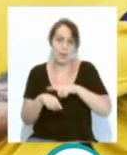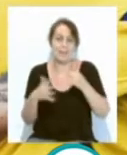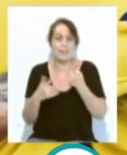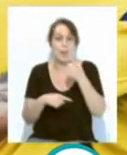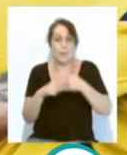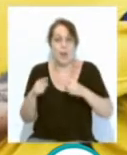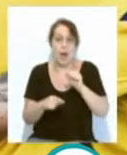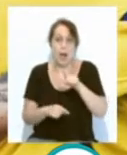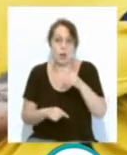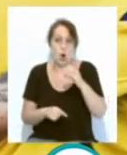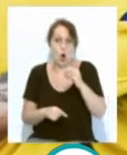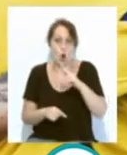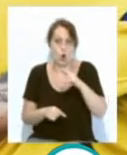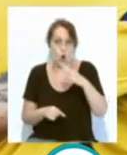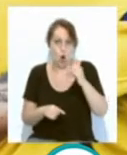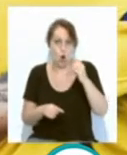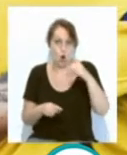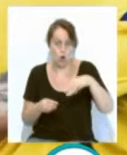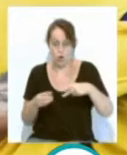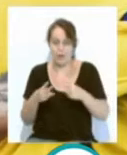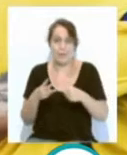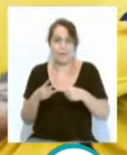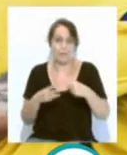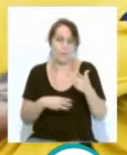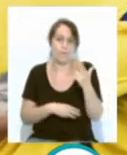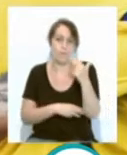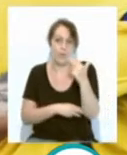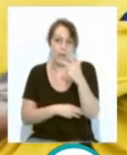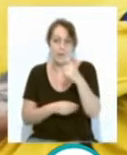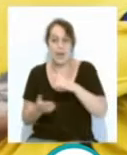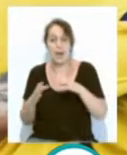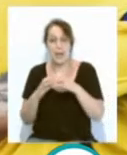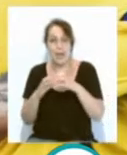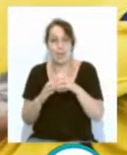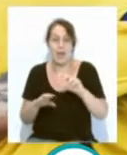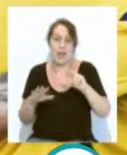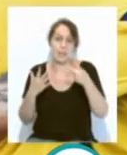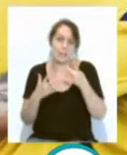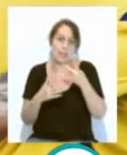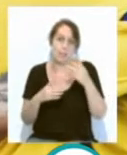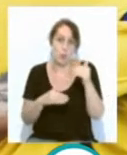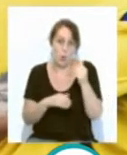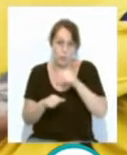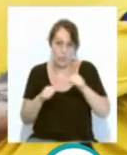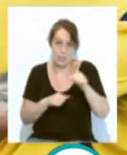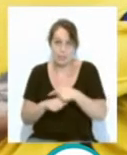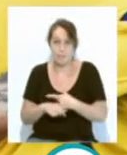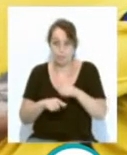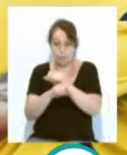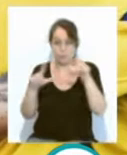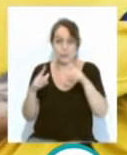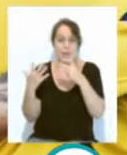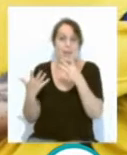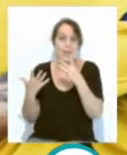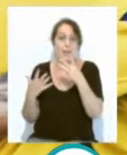Alcorcón. Y el viernes, a partir de las 7 menos cuarto, ante el Granada. Ven en imagen los 30 jugadores